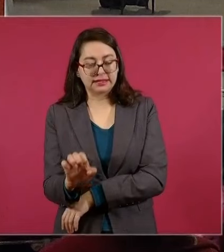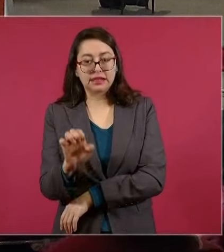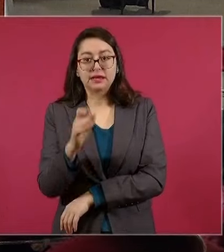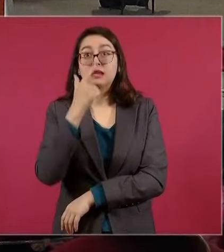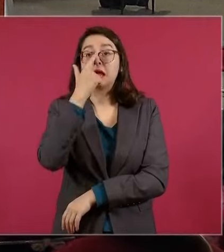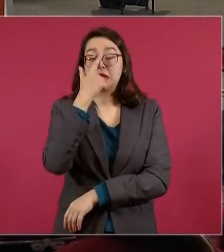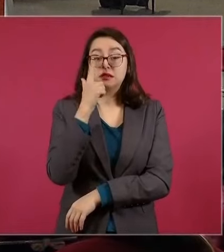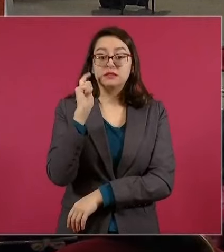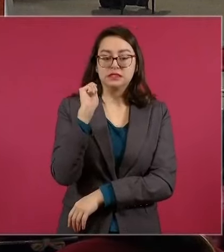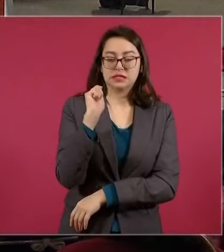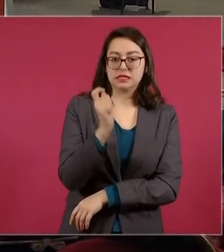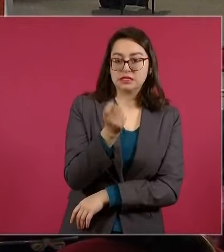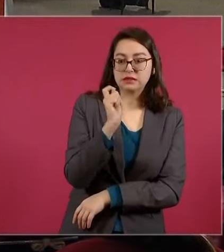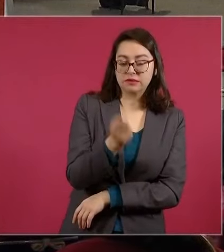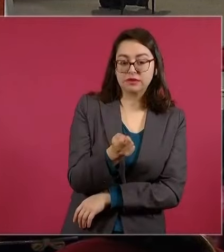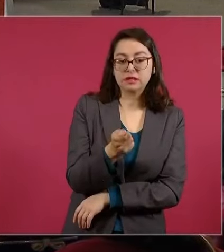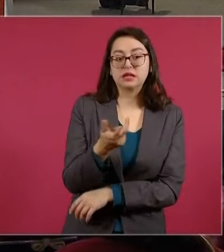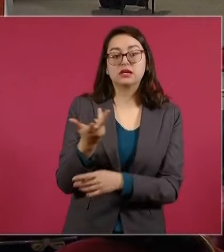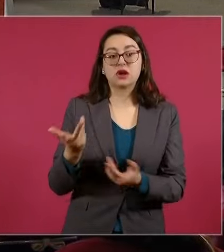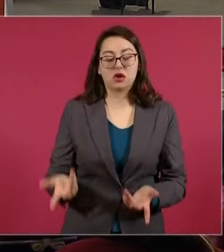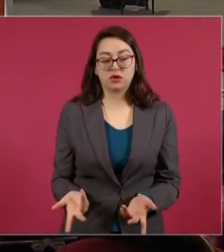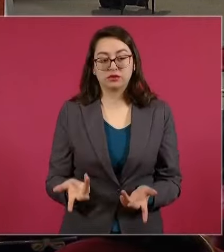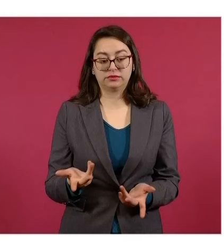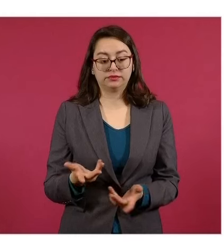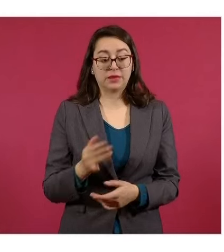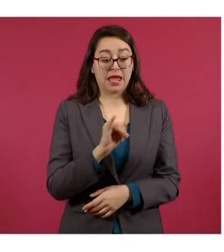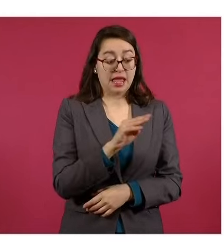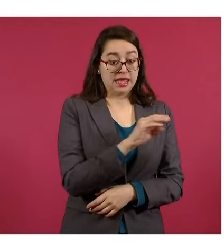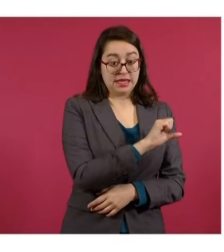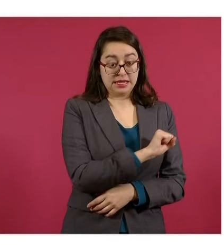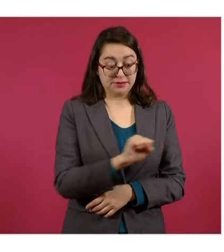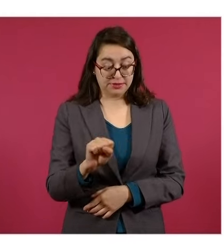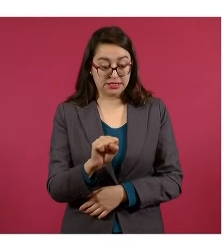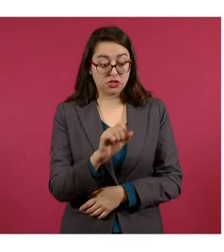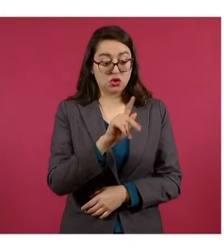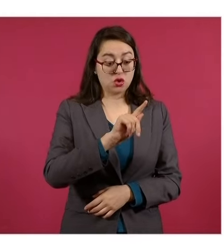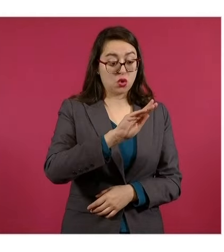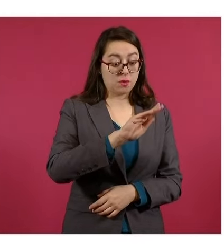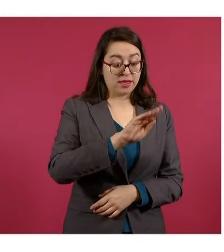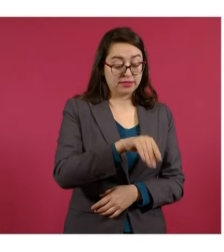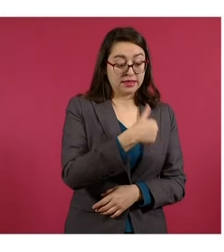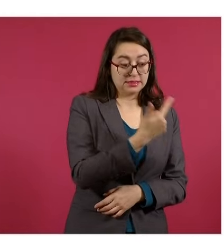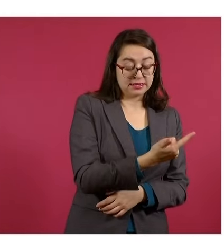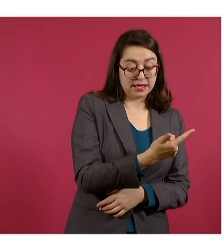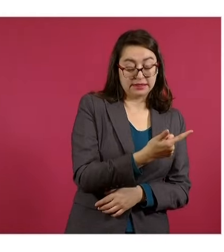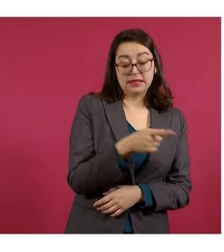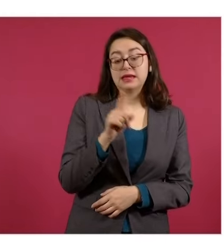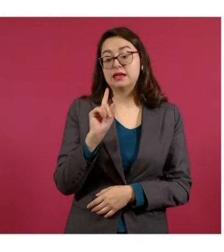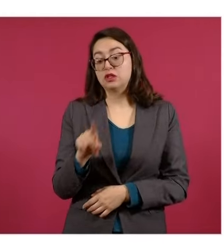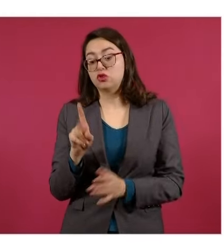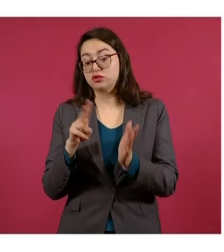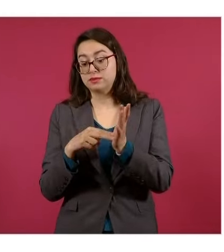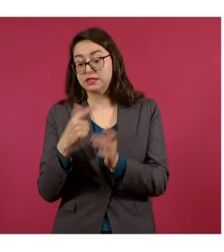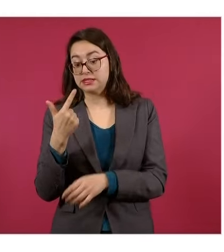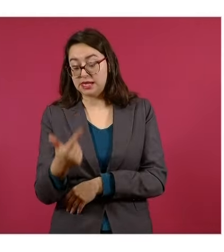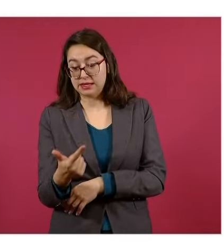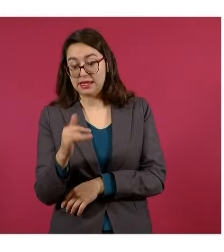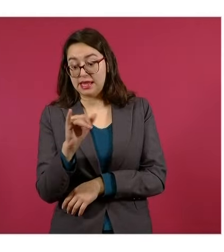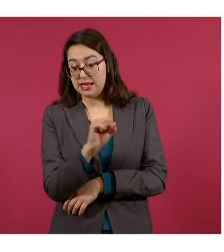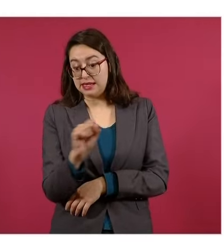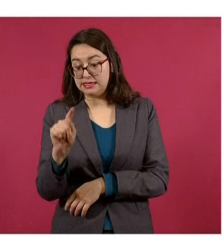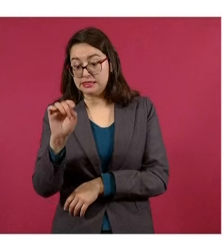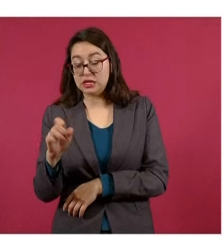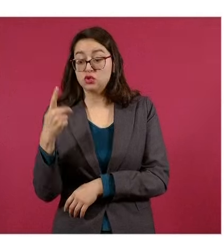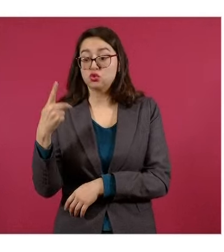del 97 en el IMSS y de 2007 en el Issste tendrán derecho a que su pensión de retiro